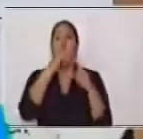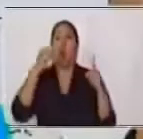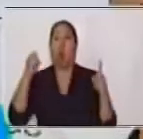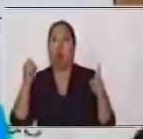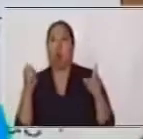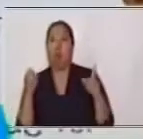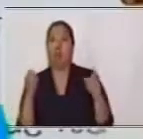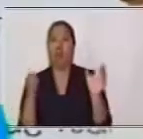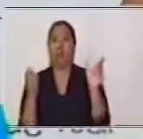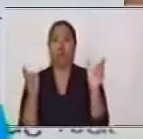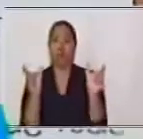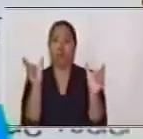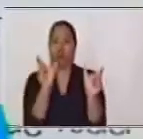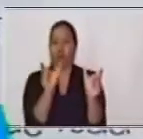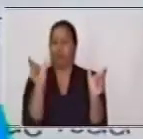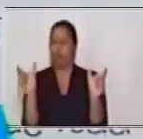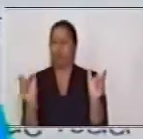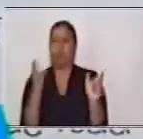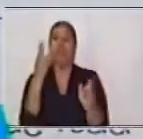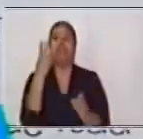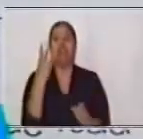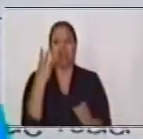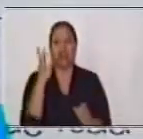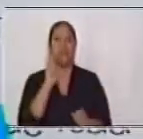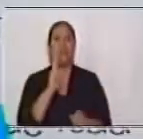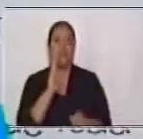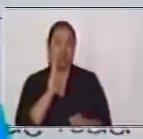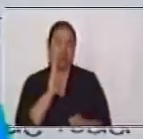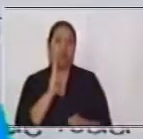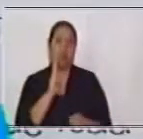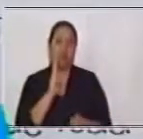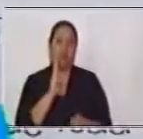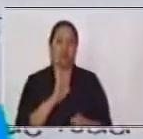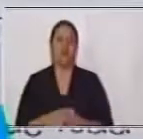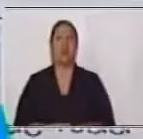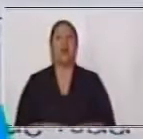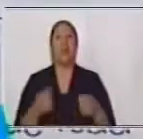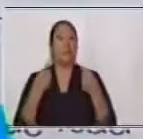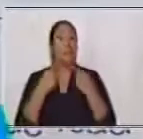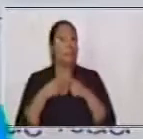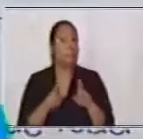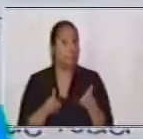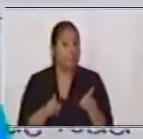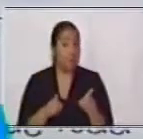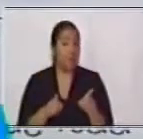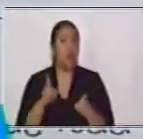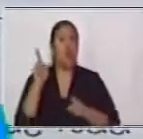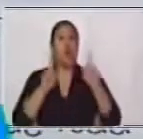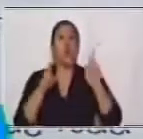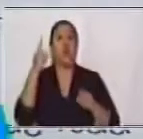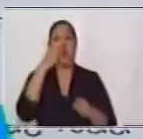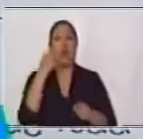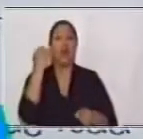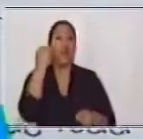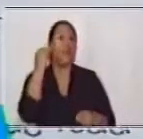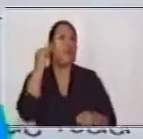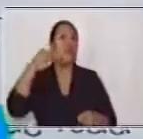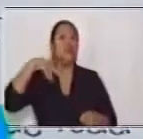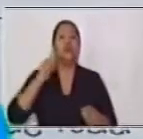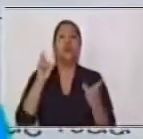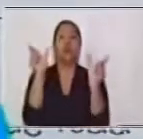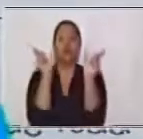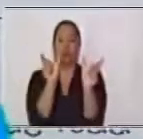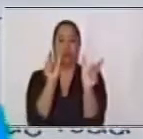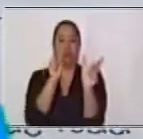un verbo. Hay más de un sintagma verbal. Pero el signo que lo une es una coma. Por lo tanto, se le